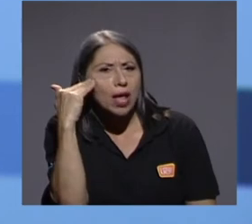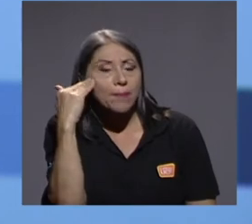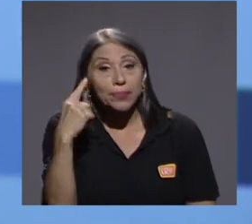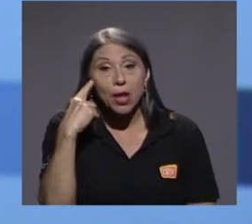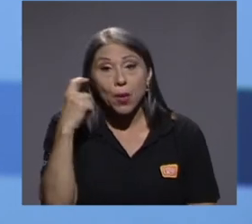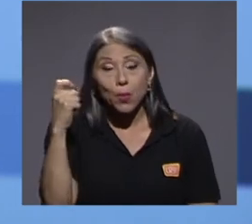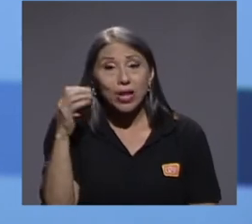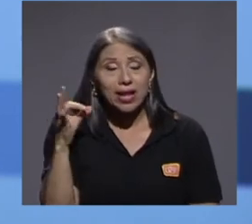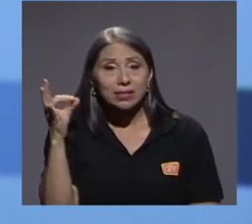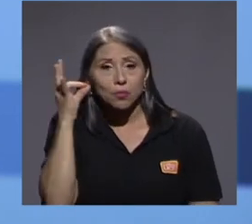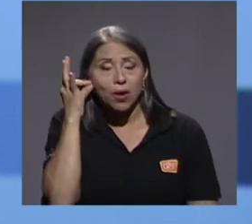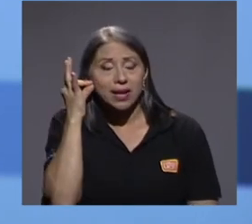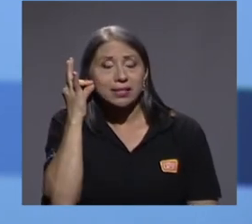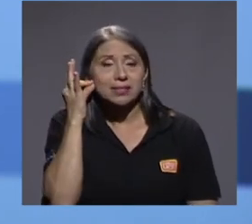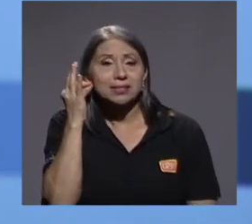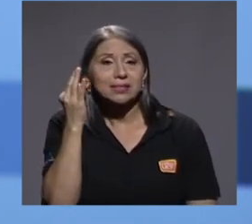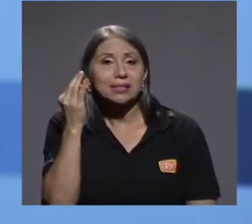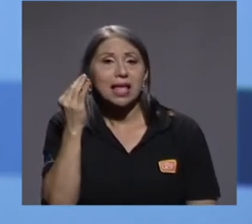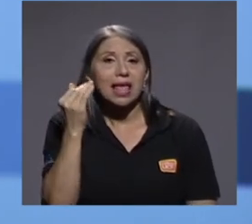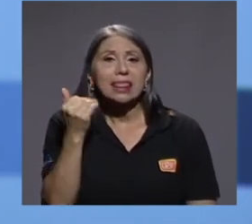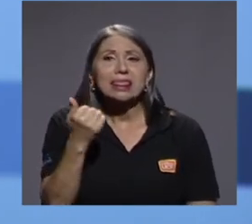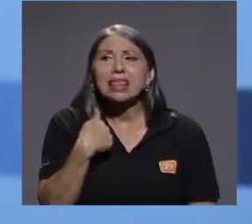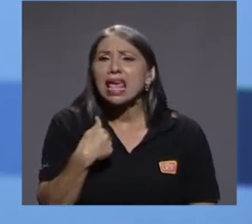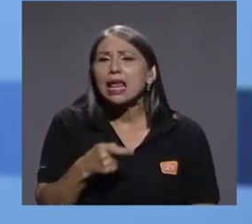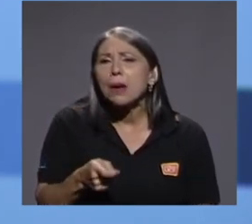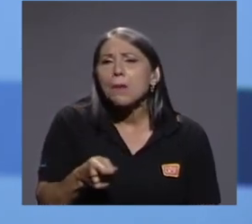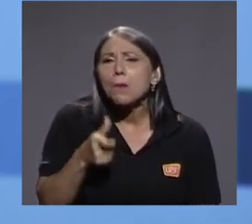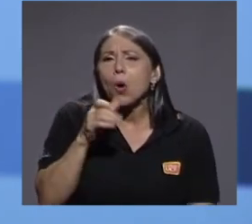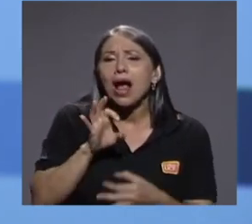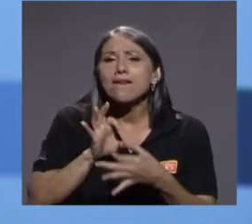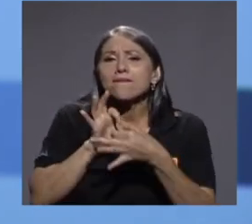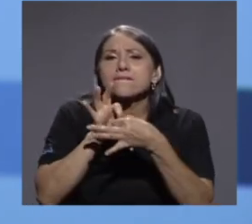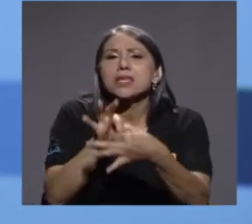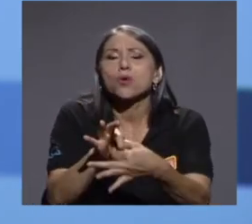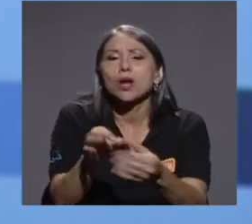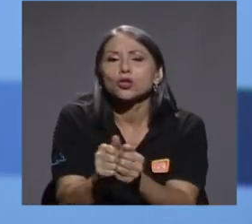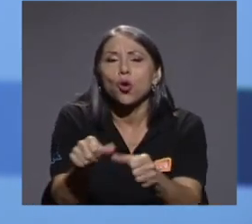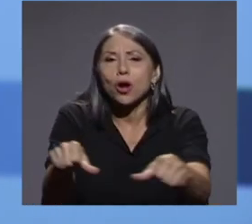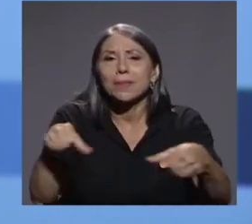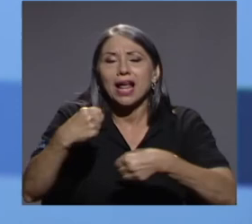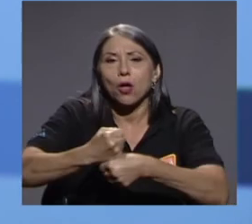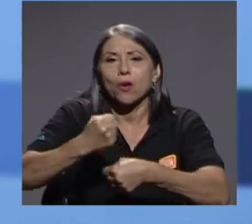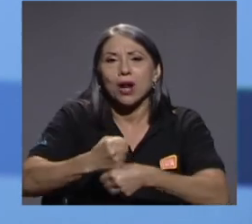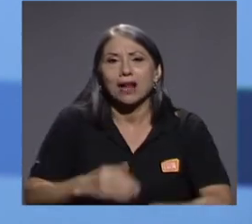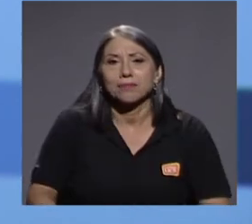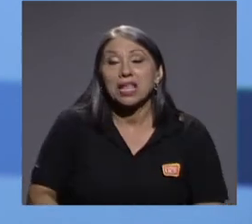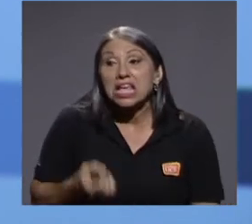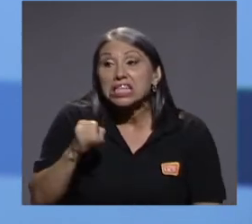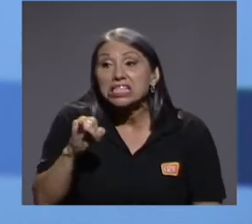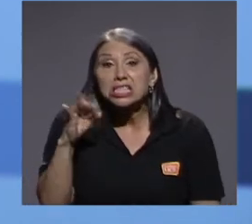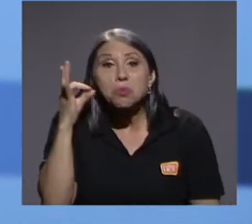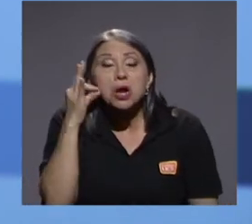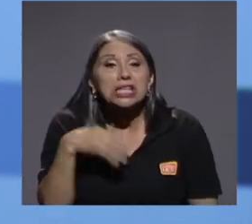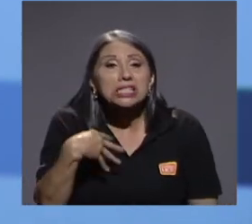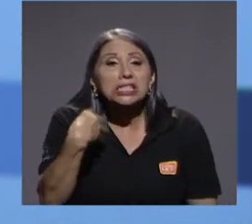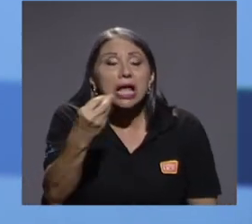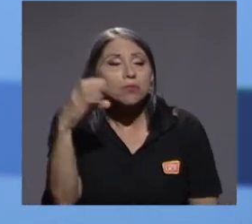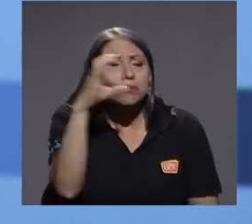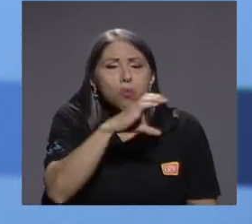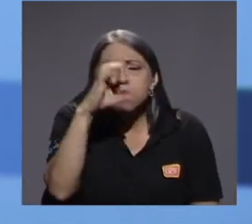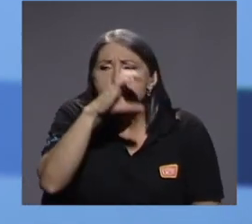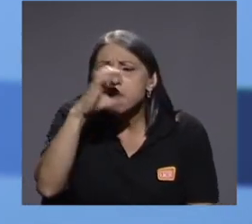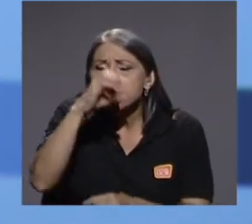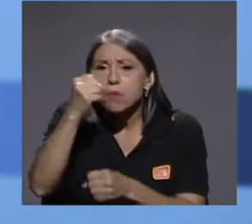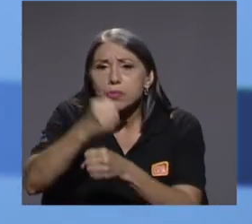tienen poca vinculación con el mercado laboral. Y entonces, cuando no encuentran trabajo que